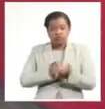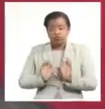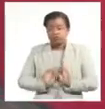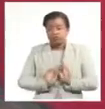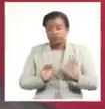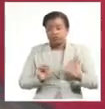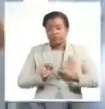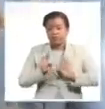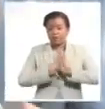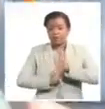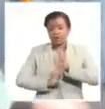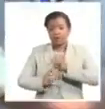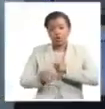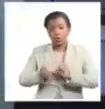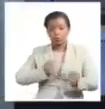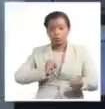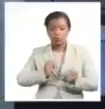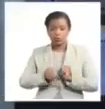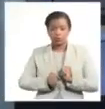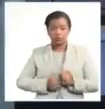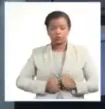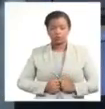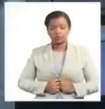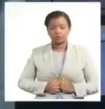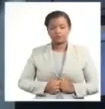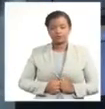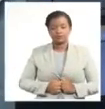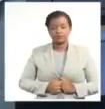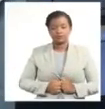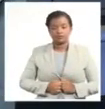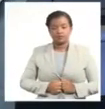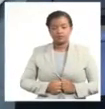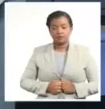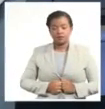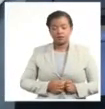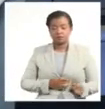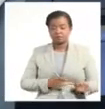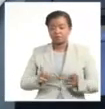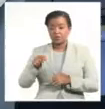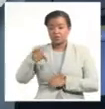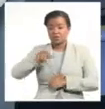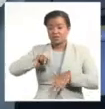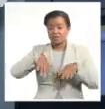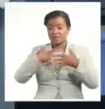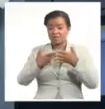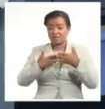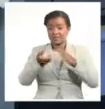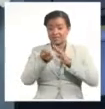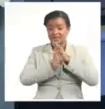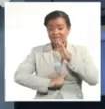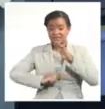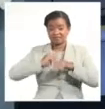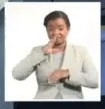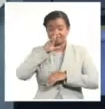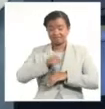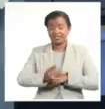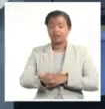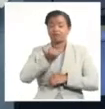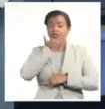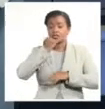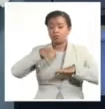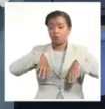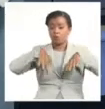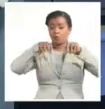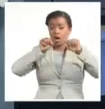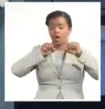medidas de control sanitario. Y este jueves, la Unión Eléctrica pronostica para el horario pico una afectación de